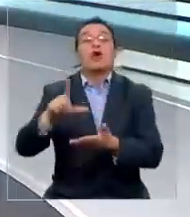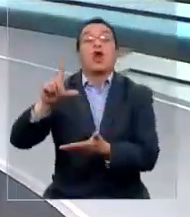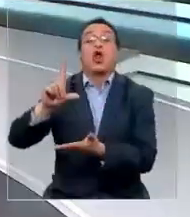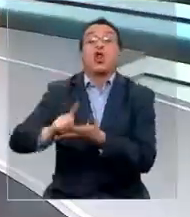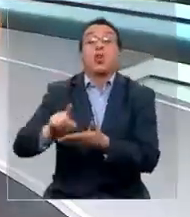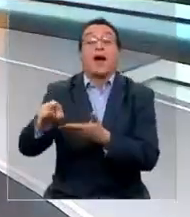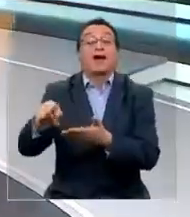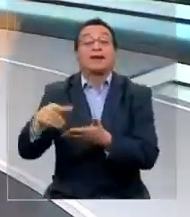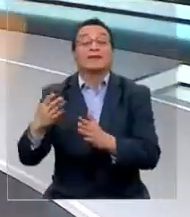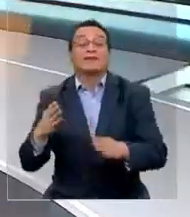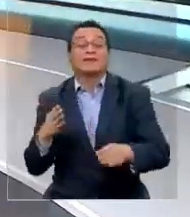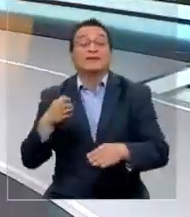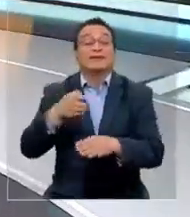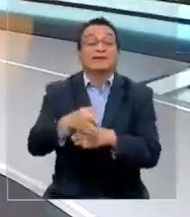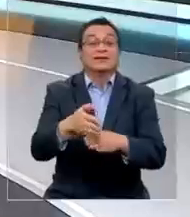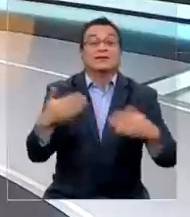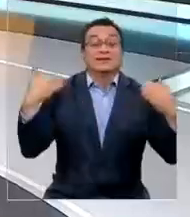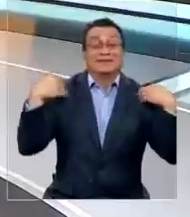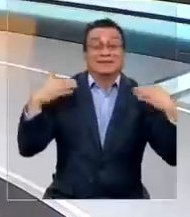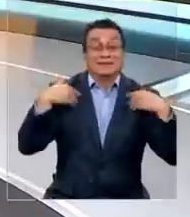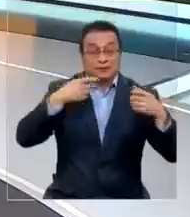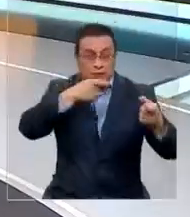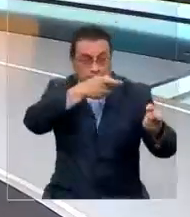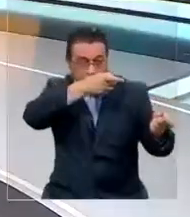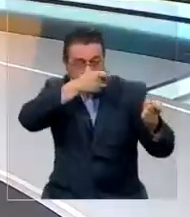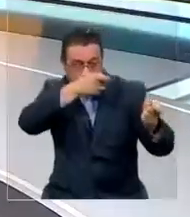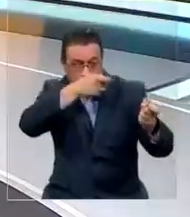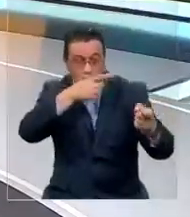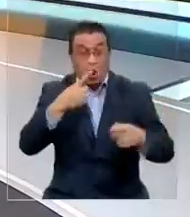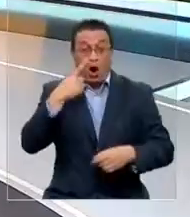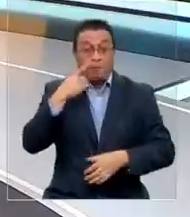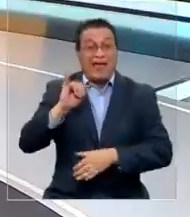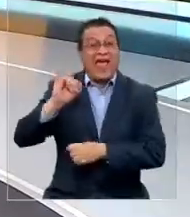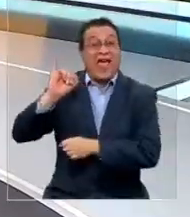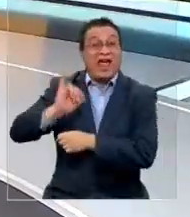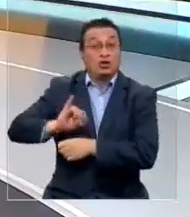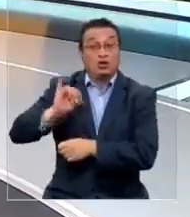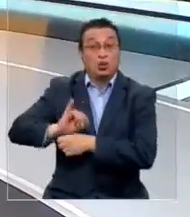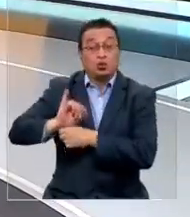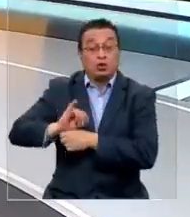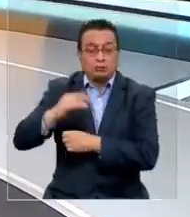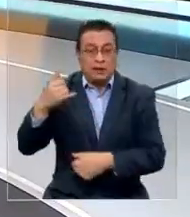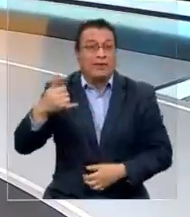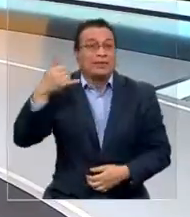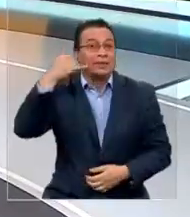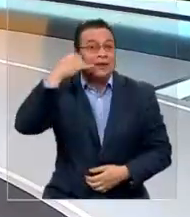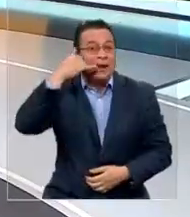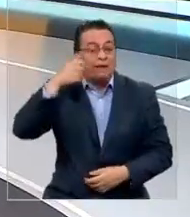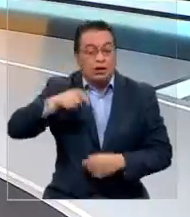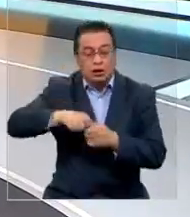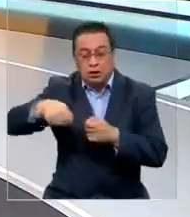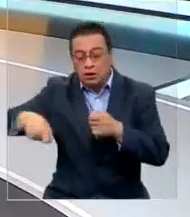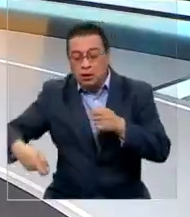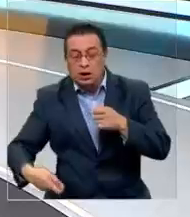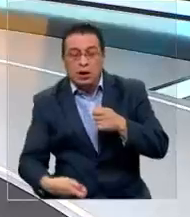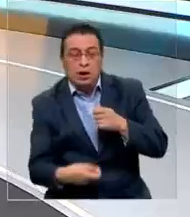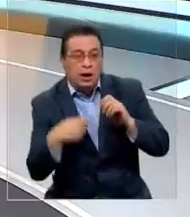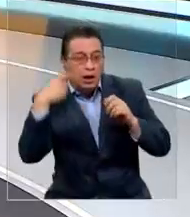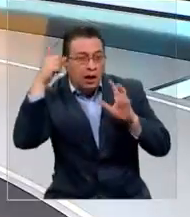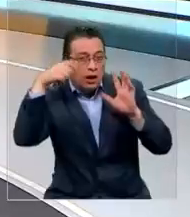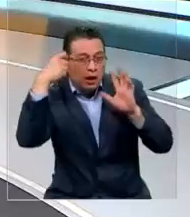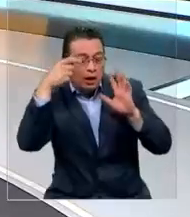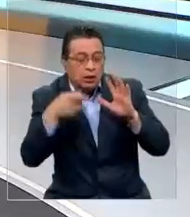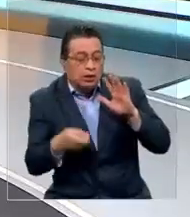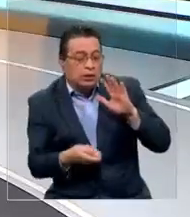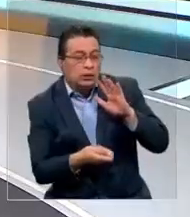para ir a ensayar tiro. Fue el instructor el que ponía el teléfono celular debajo de la falda de una de sus